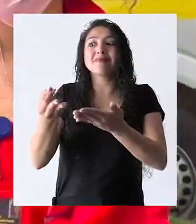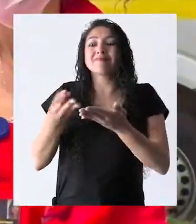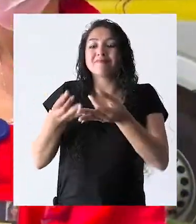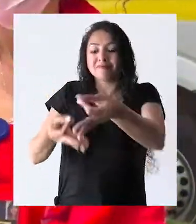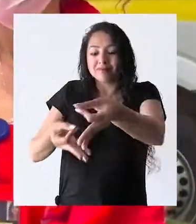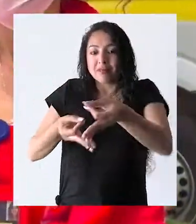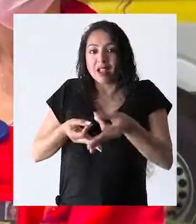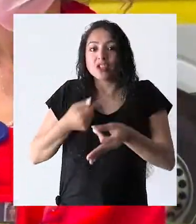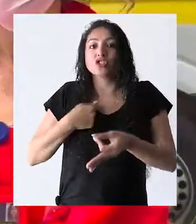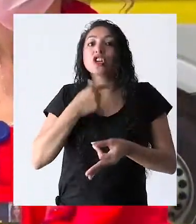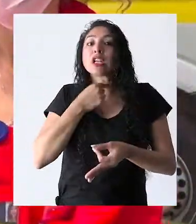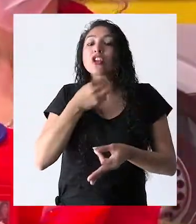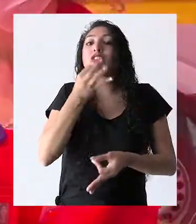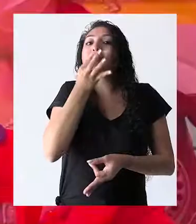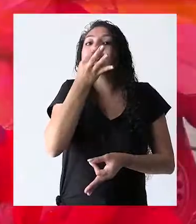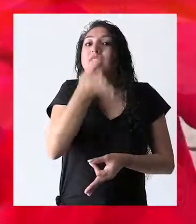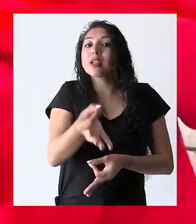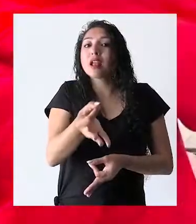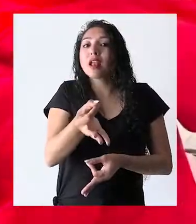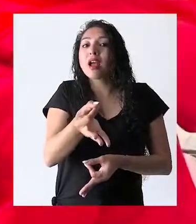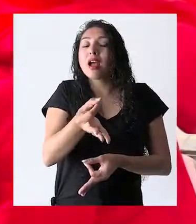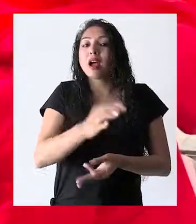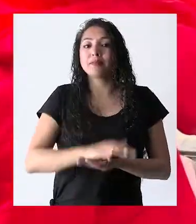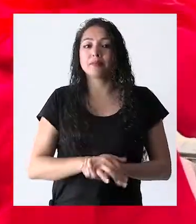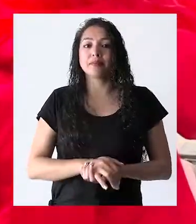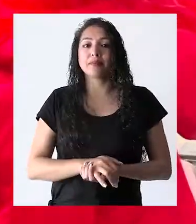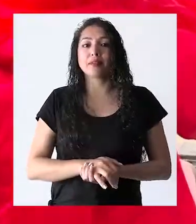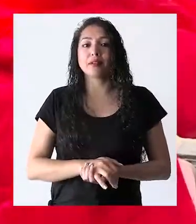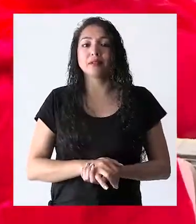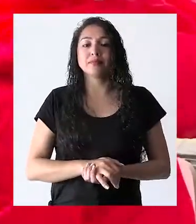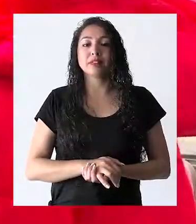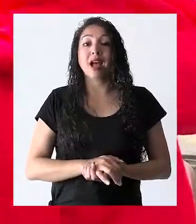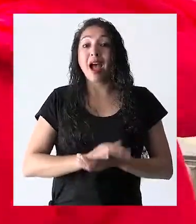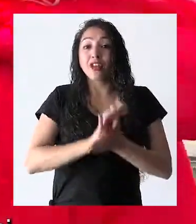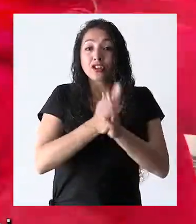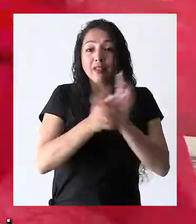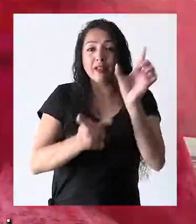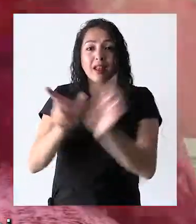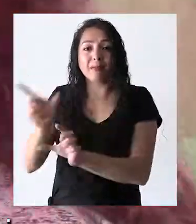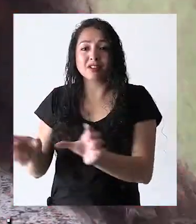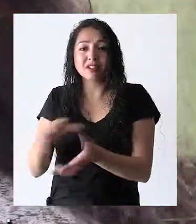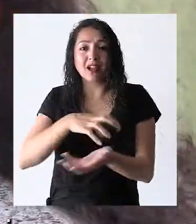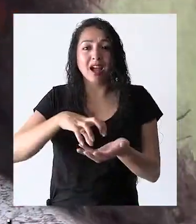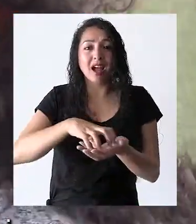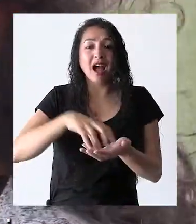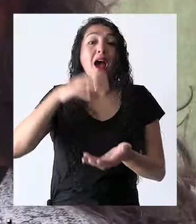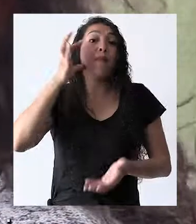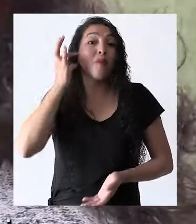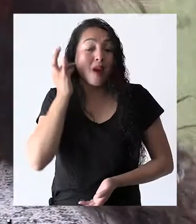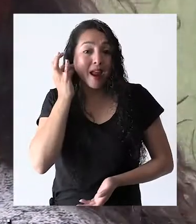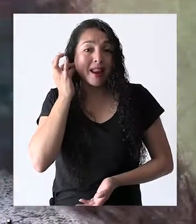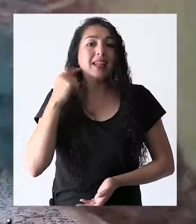dieron este diagnóstico, pero yo le quiero decir a la ciudadanía, especialmente